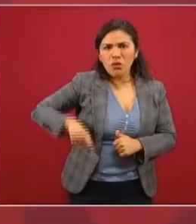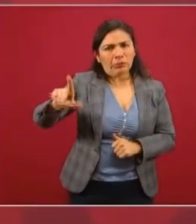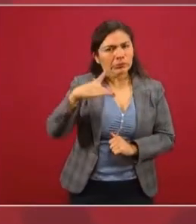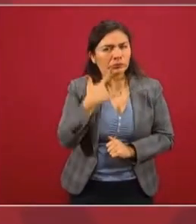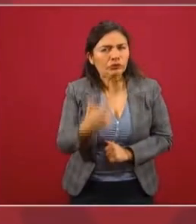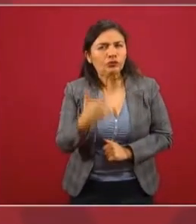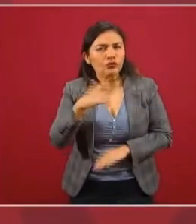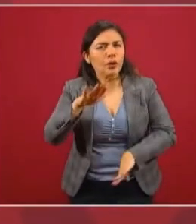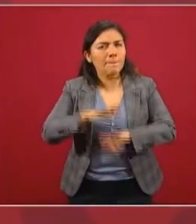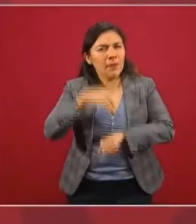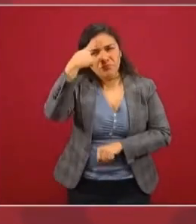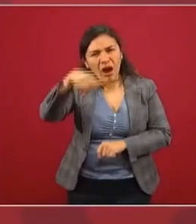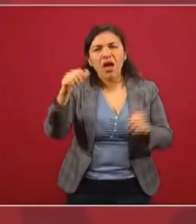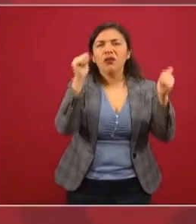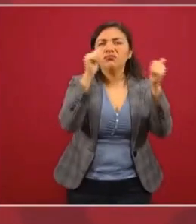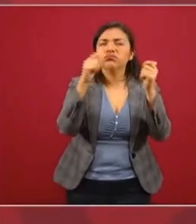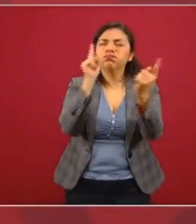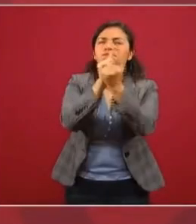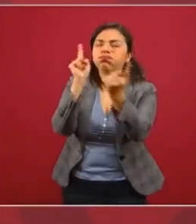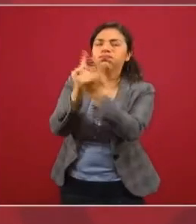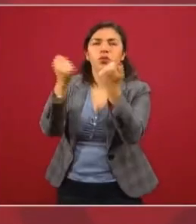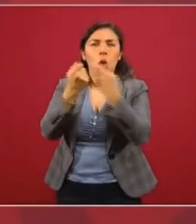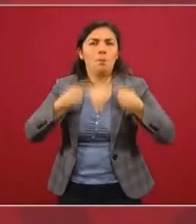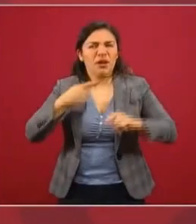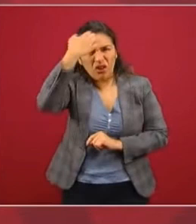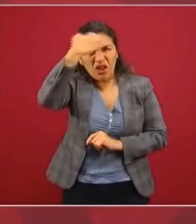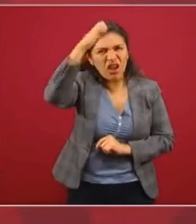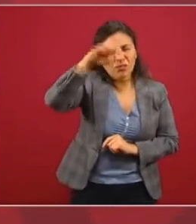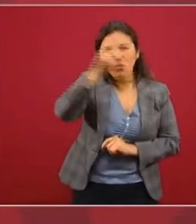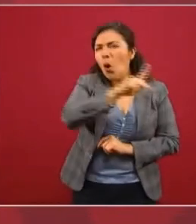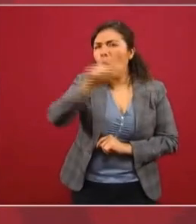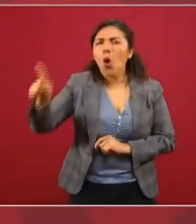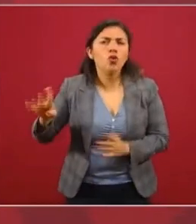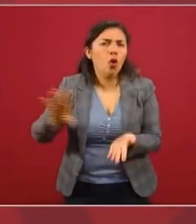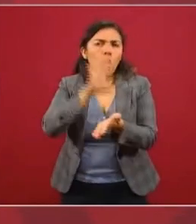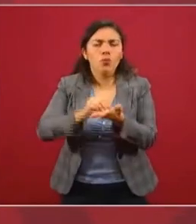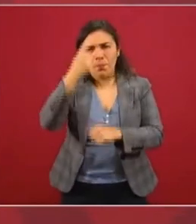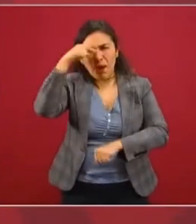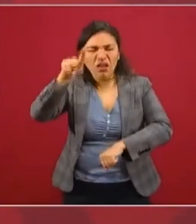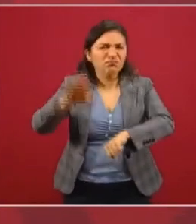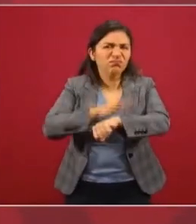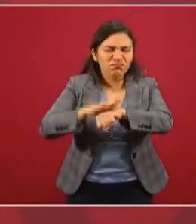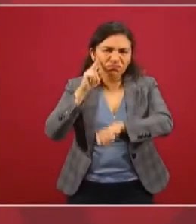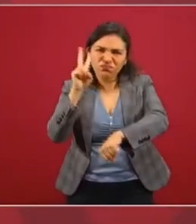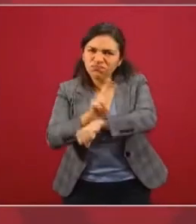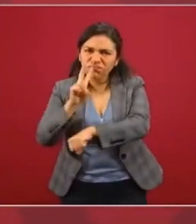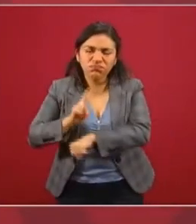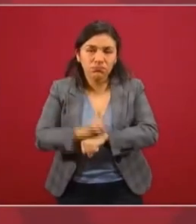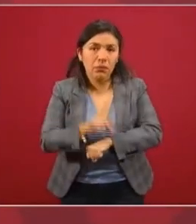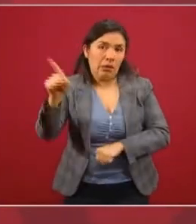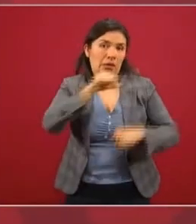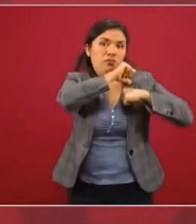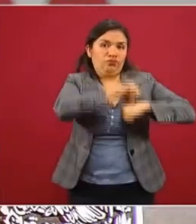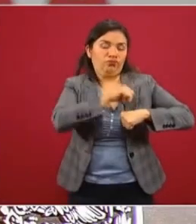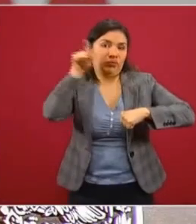acercarse de expertos y de expertas en todas las áreas que les toca calificar. Ellos son la